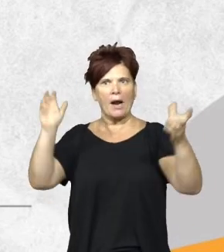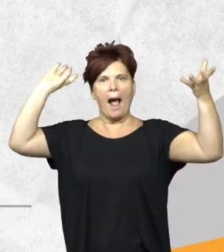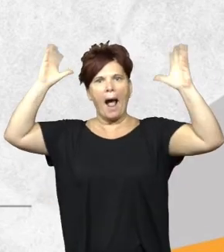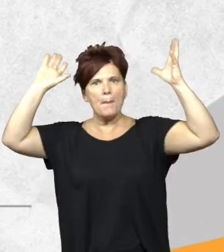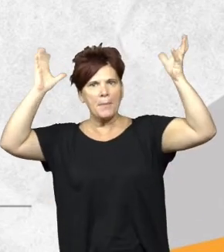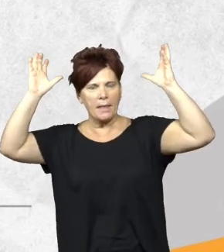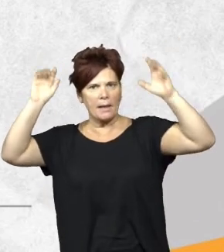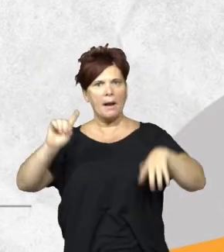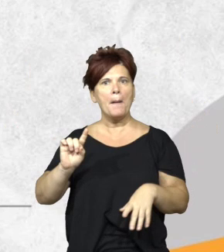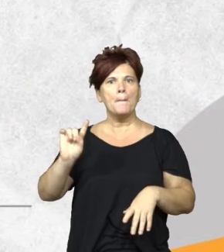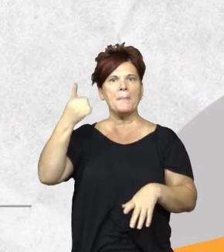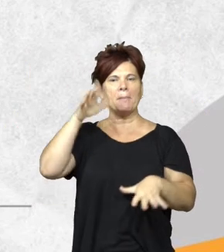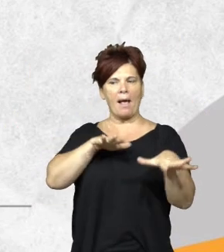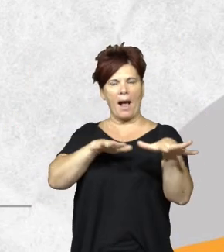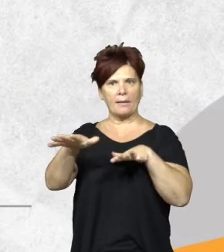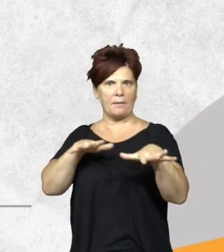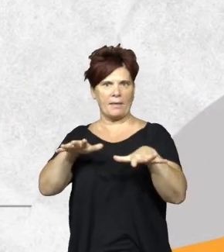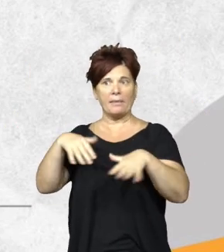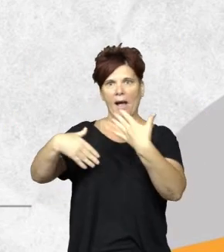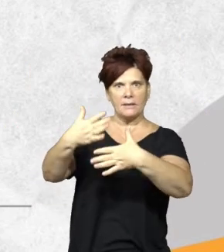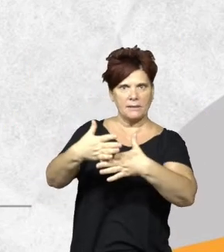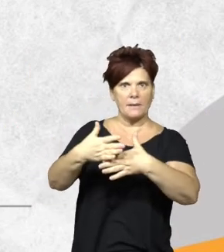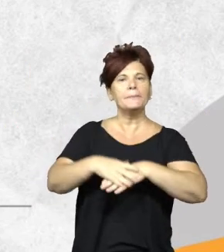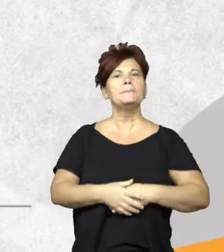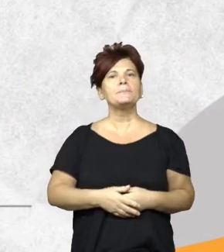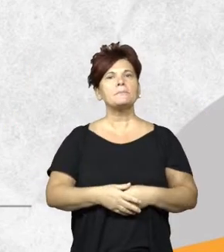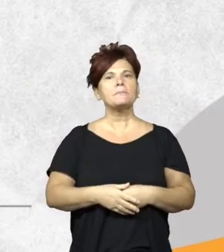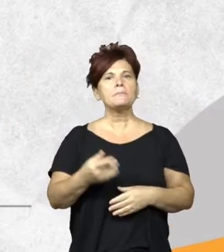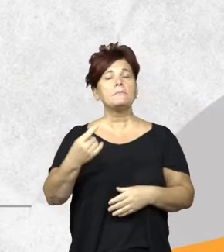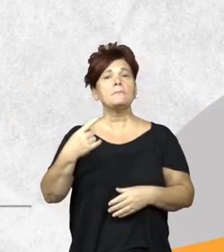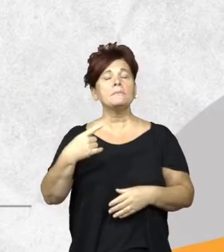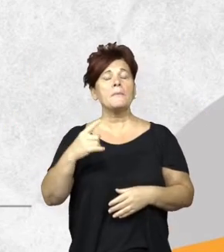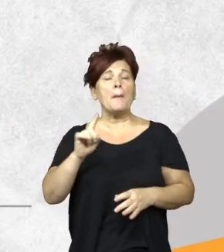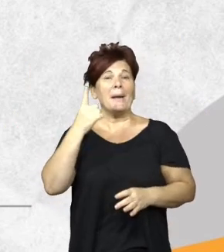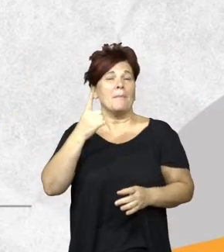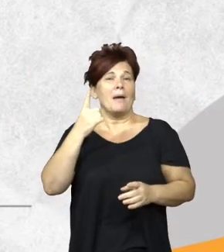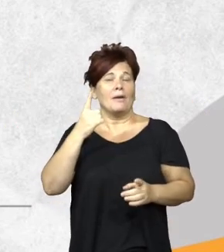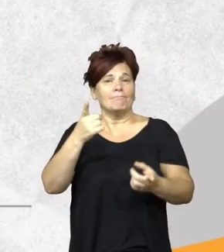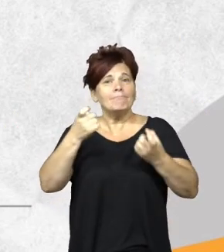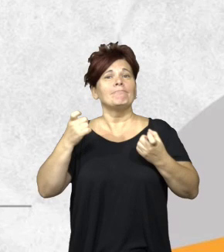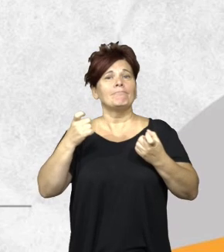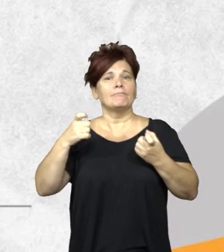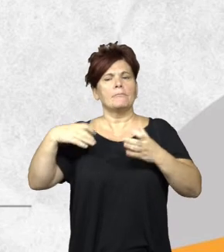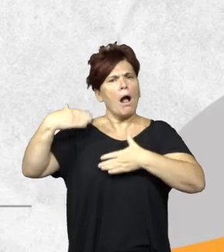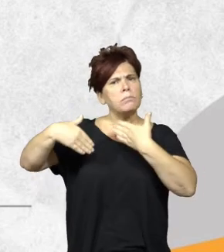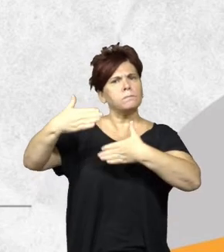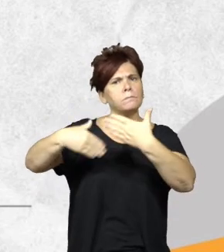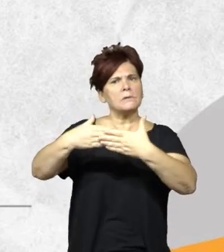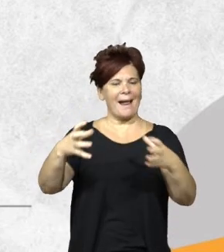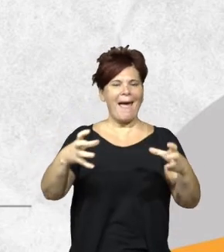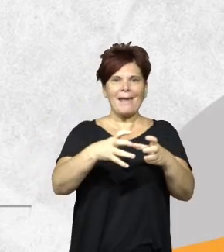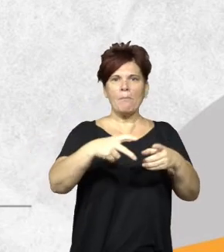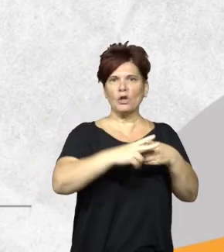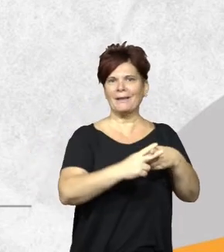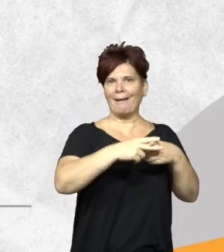primera la primera actividad pero no era conveniente poder llevar a cabo esto con los equipos técnicos